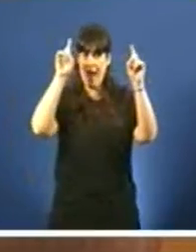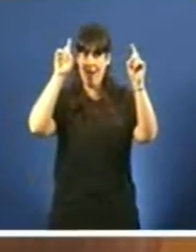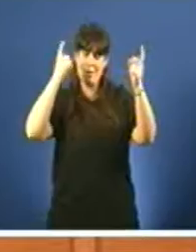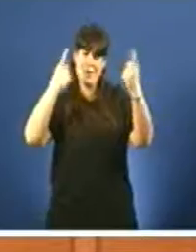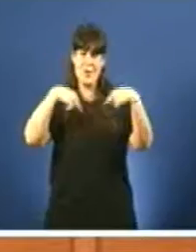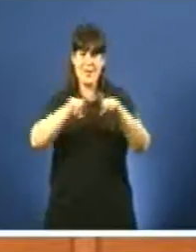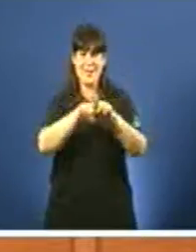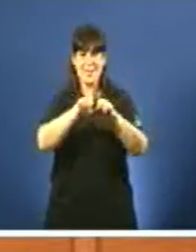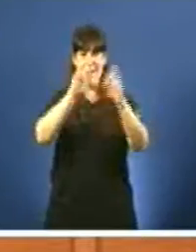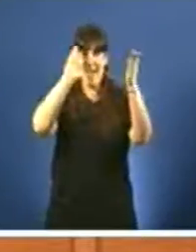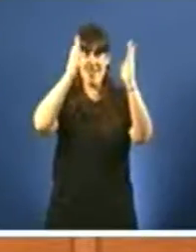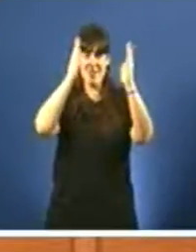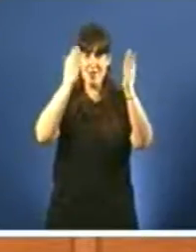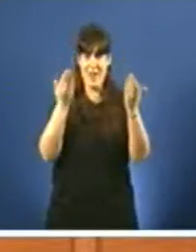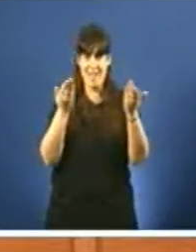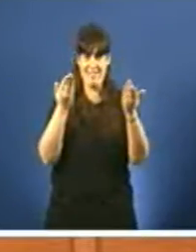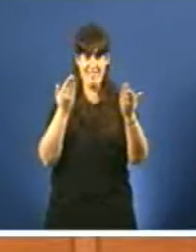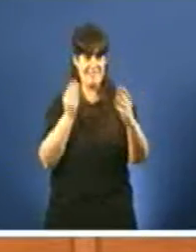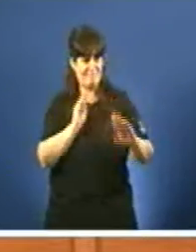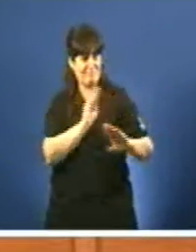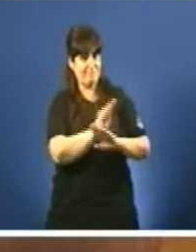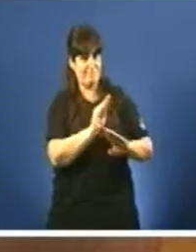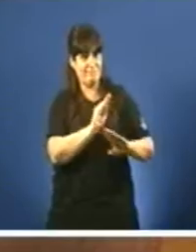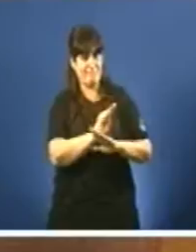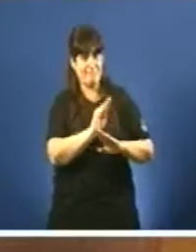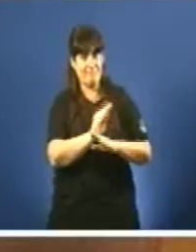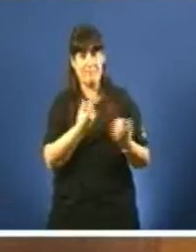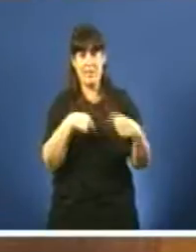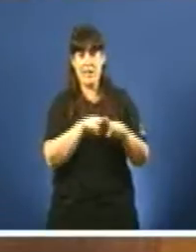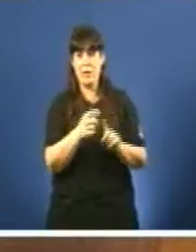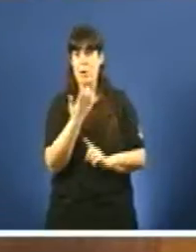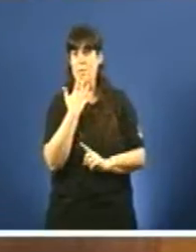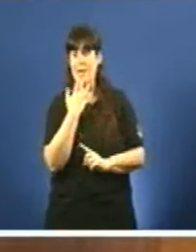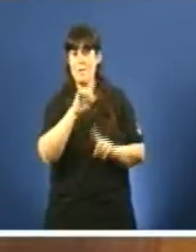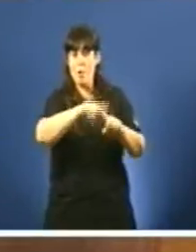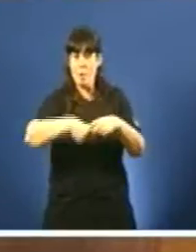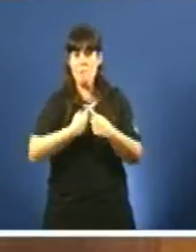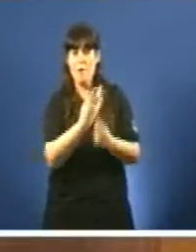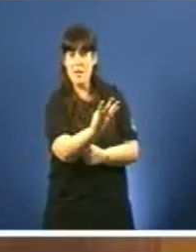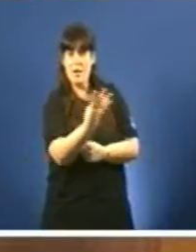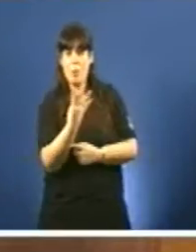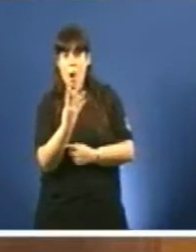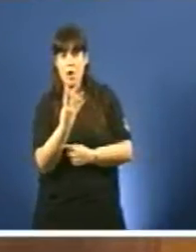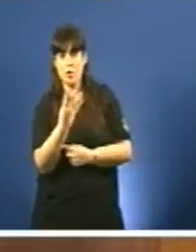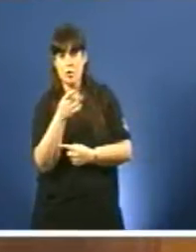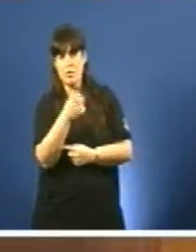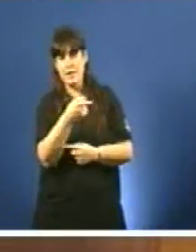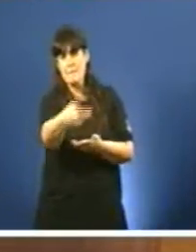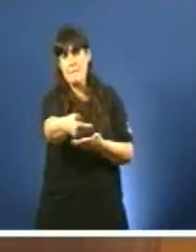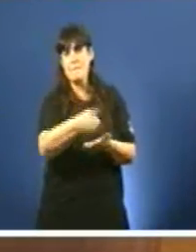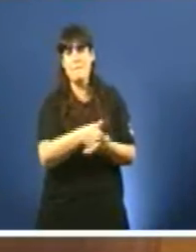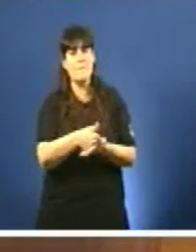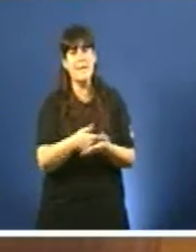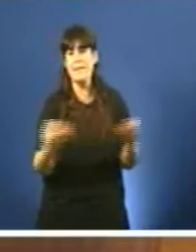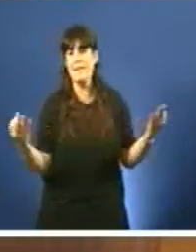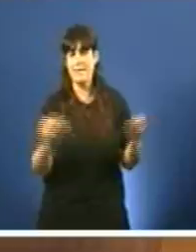Como se vai facer coas catro familias que solicitaron educación privada en castelán subvencionada con